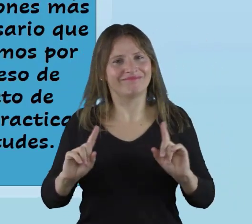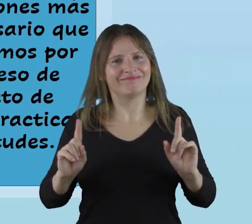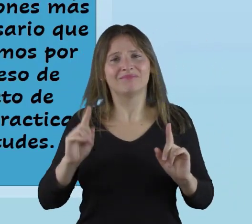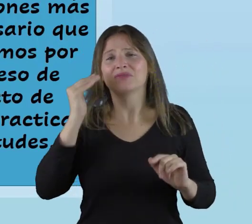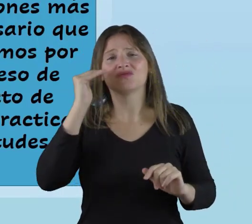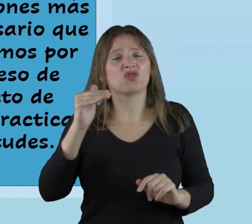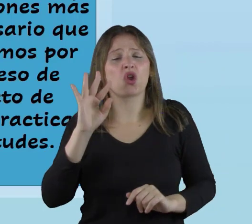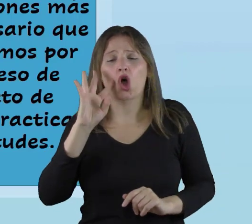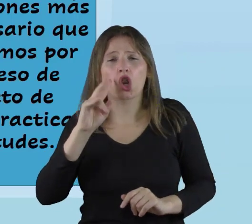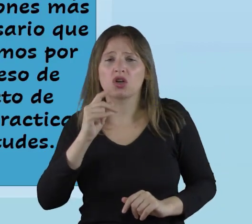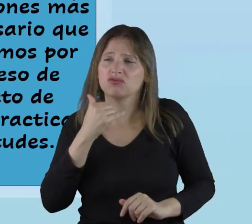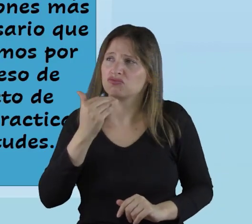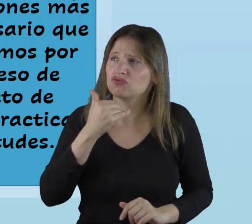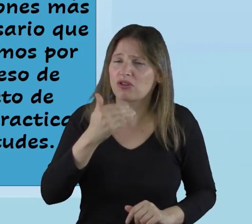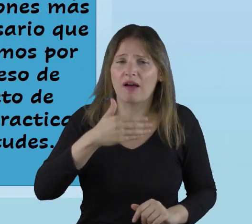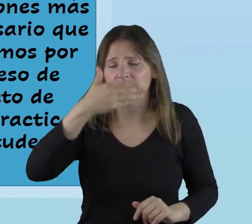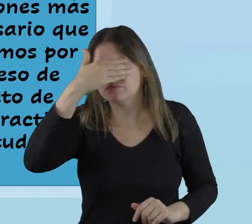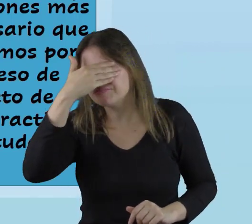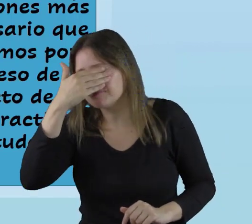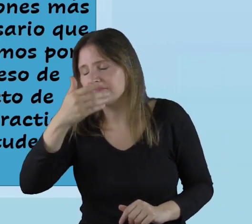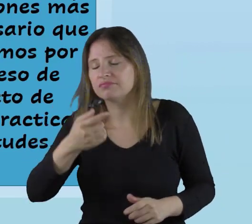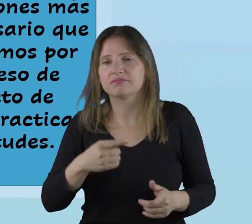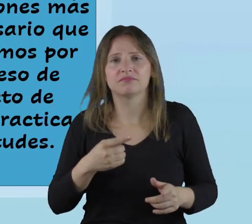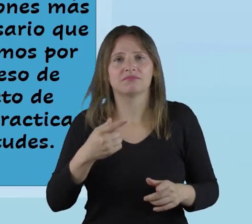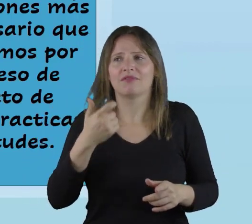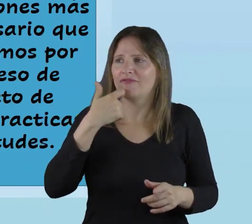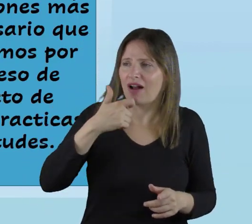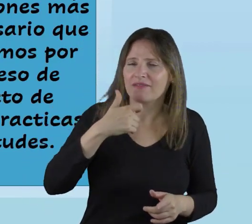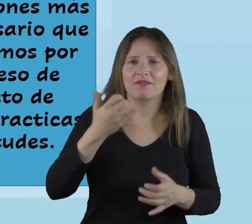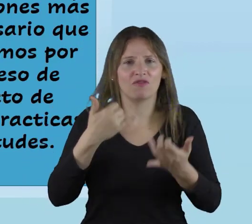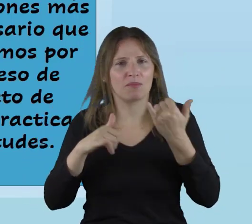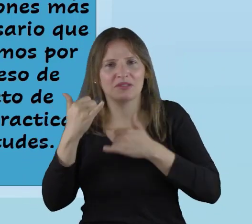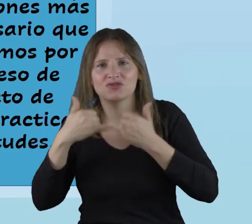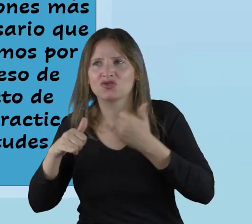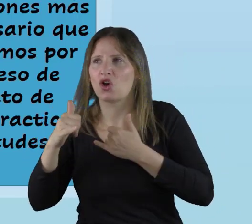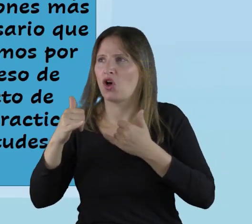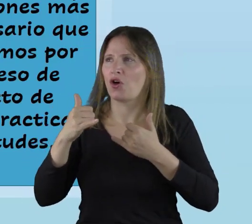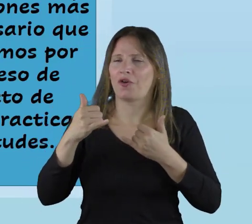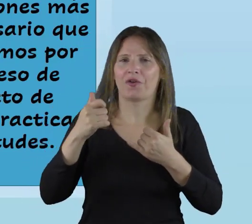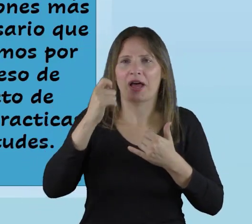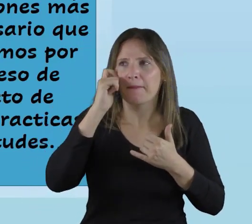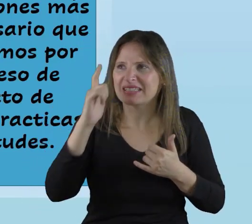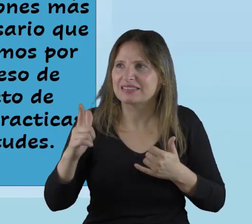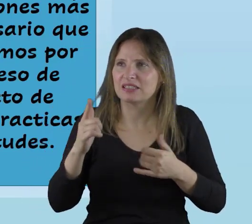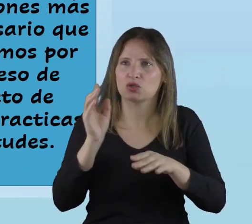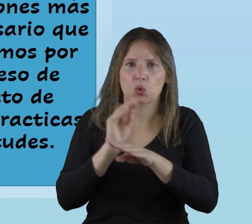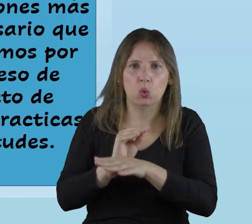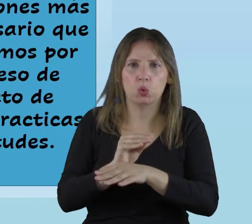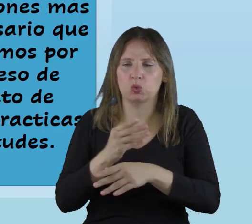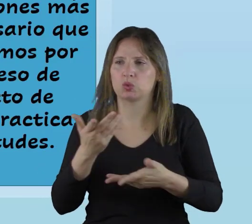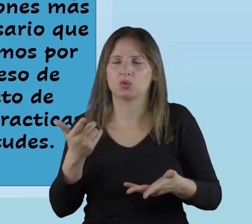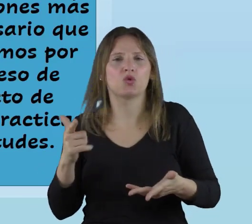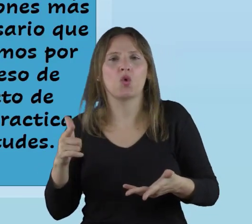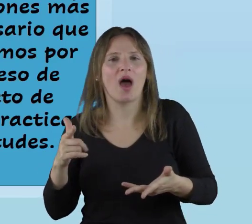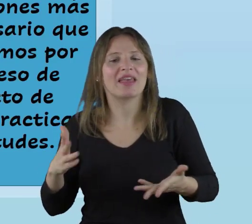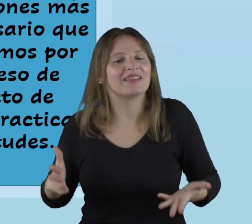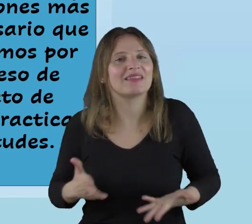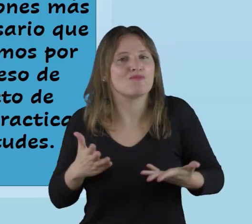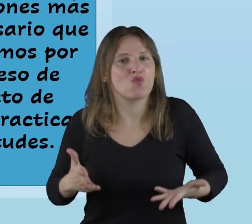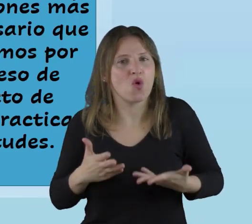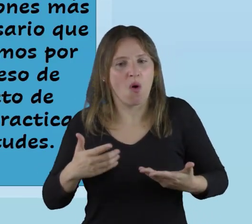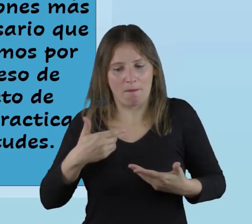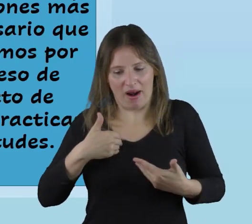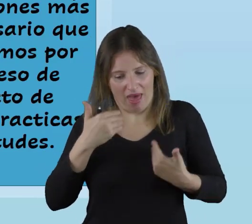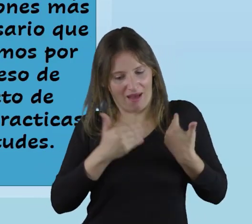malas personas sino es porque desconocen porque no saben porque no fueron formados porque no